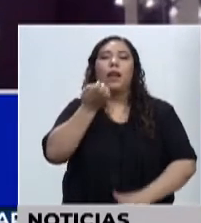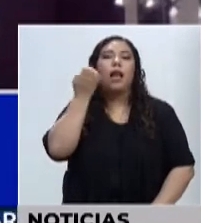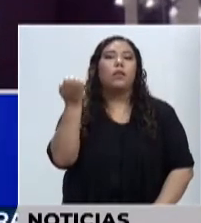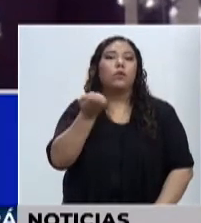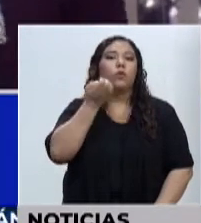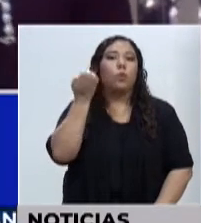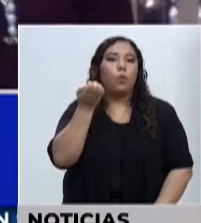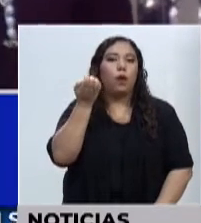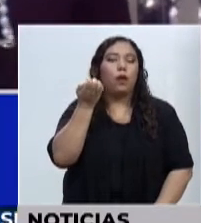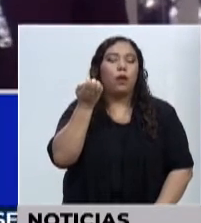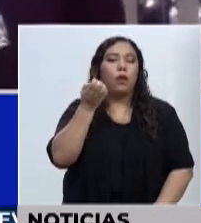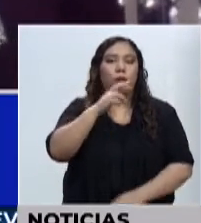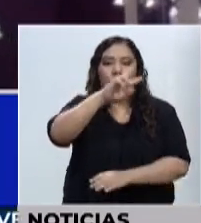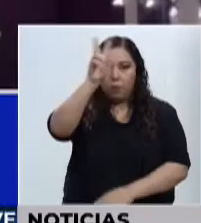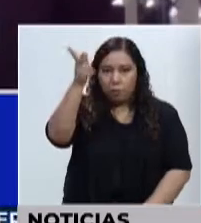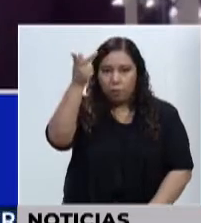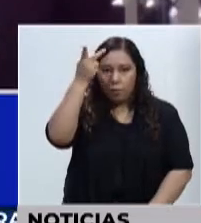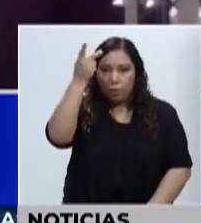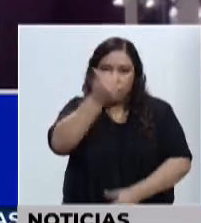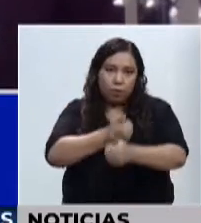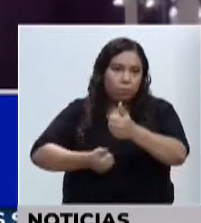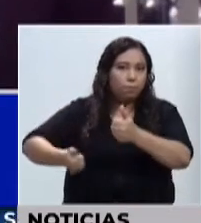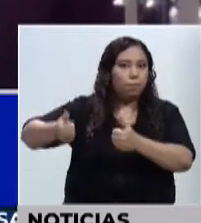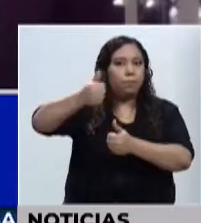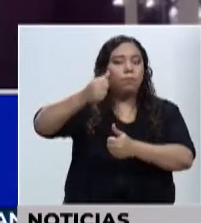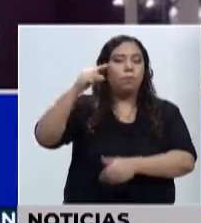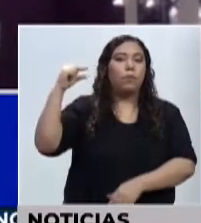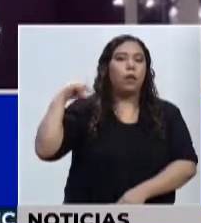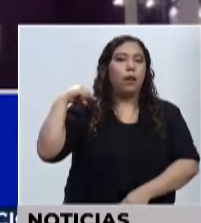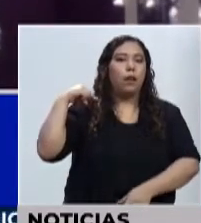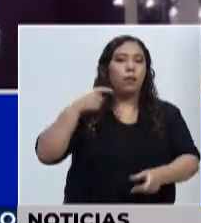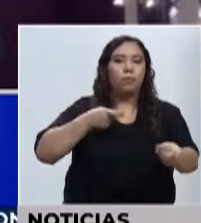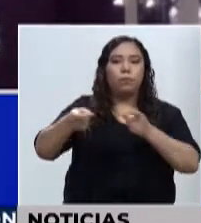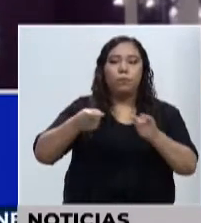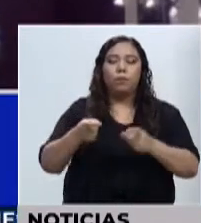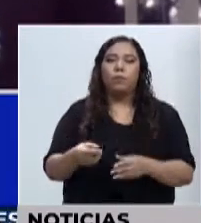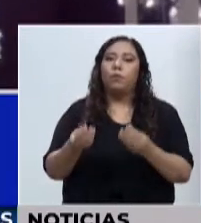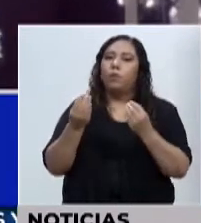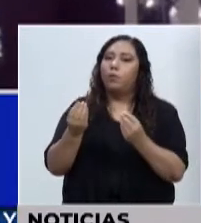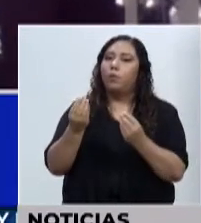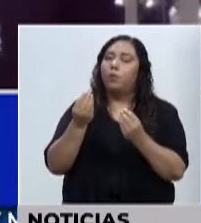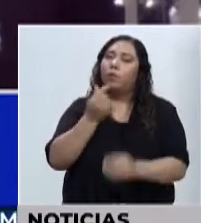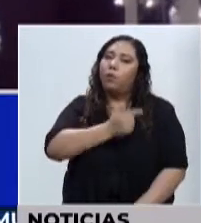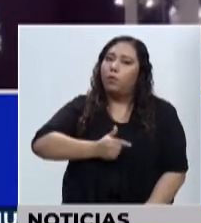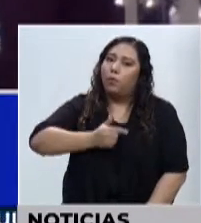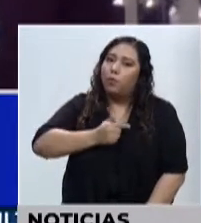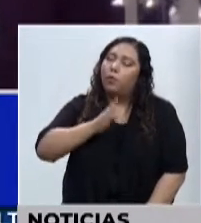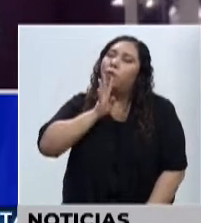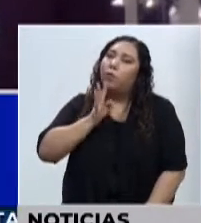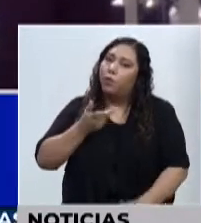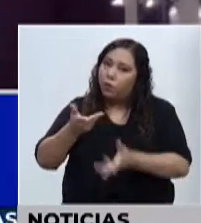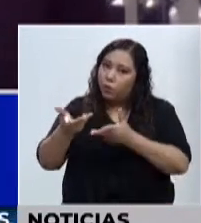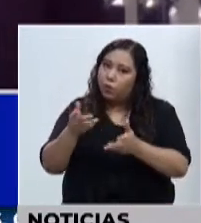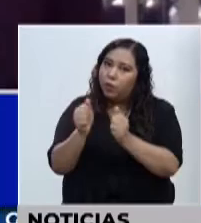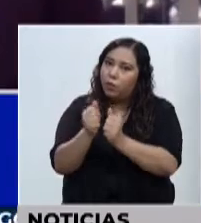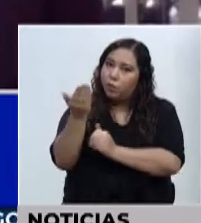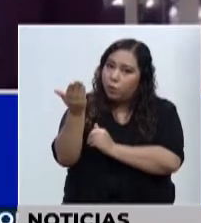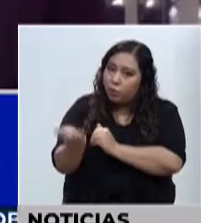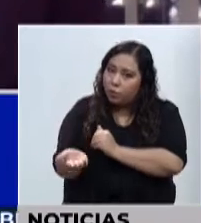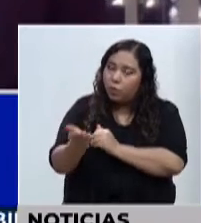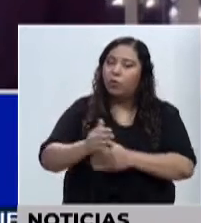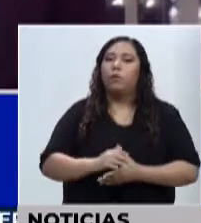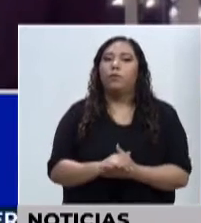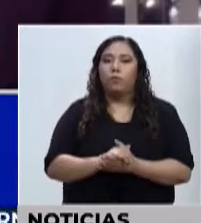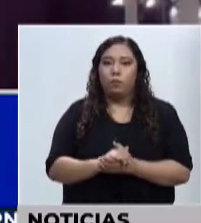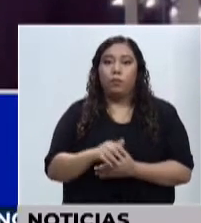Gerencia Pública. Claro, para nosotros es un placer y un honor también poder dialogar con usted, una